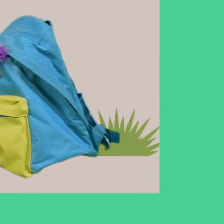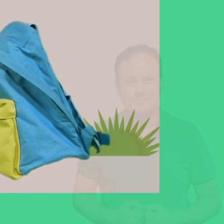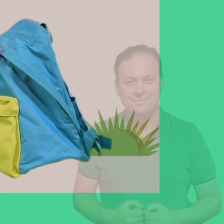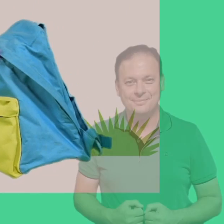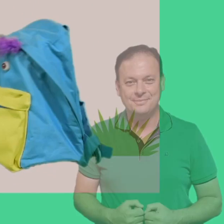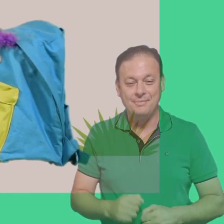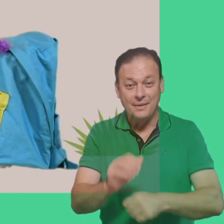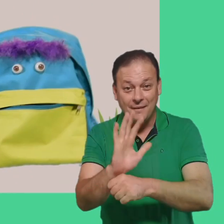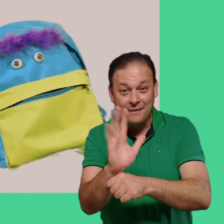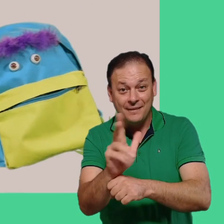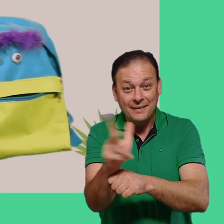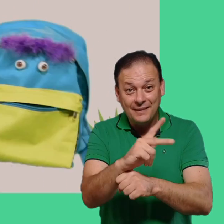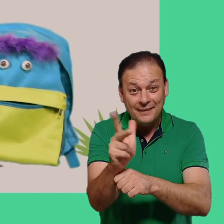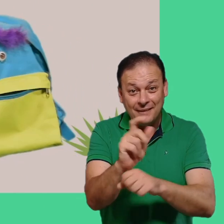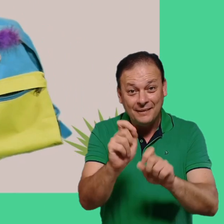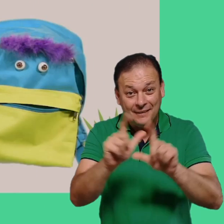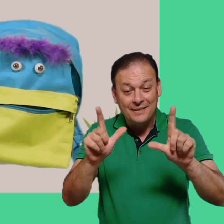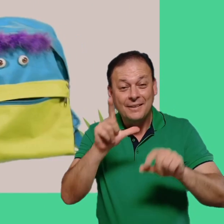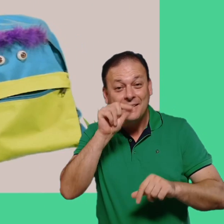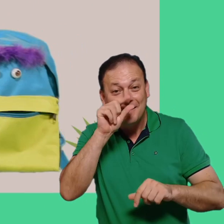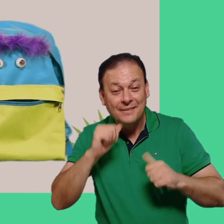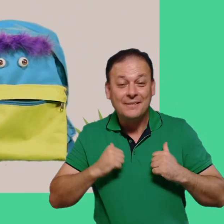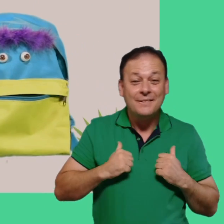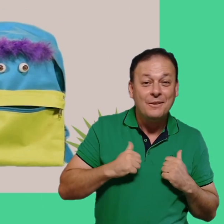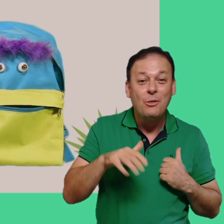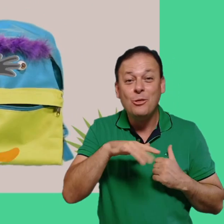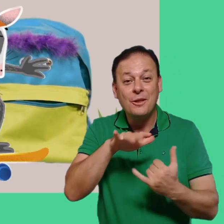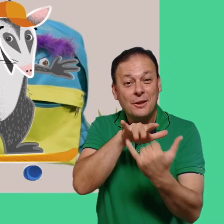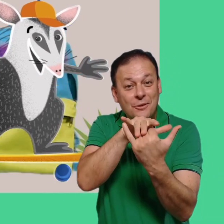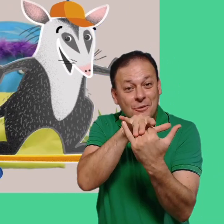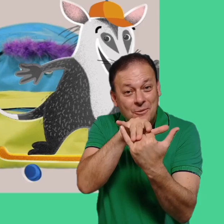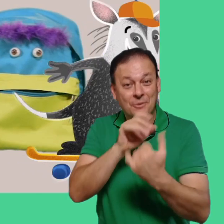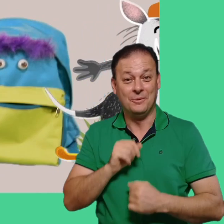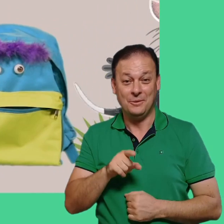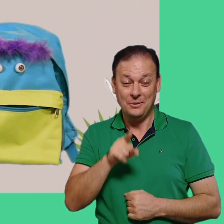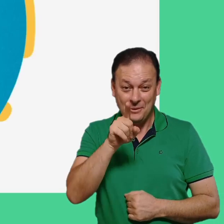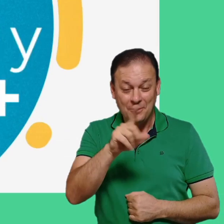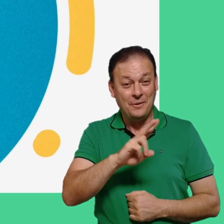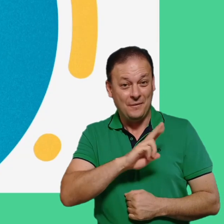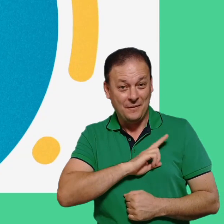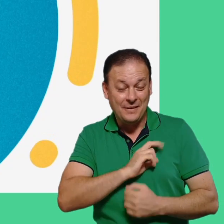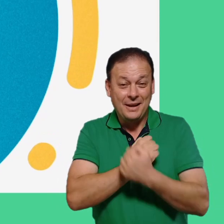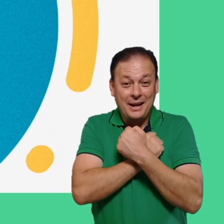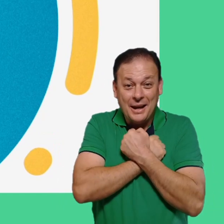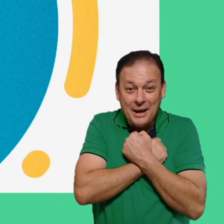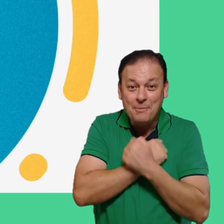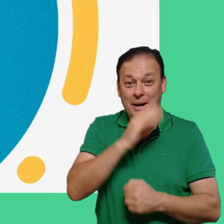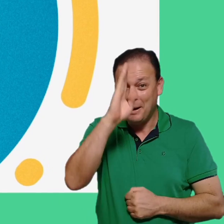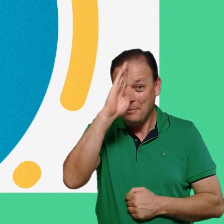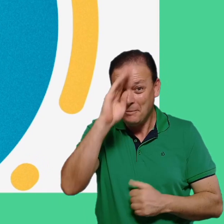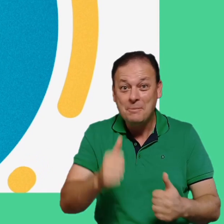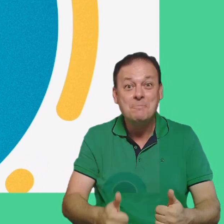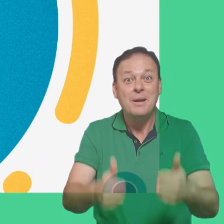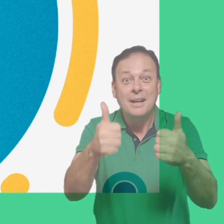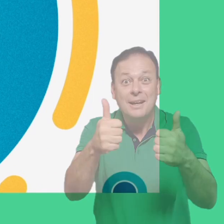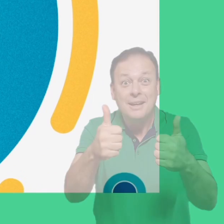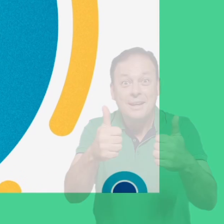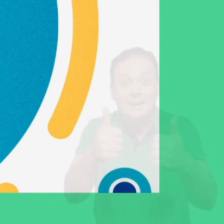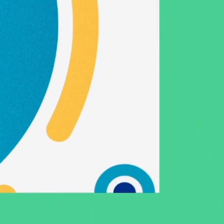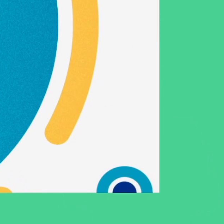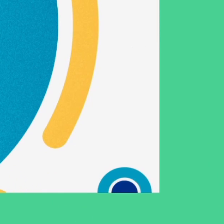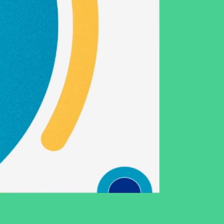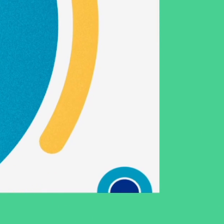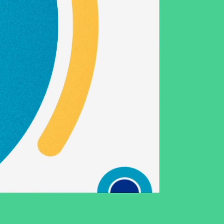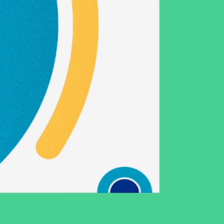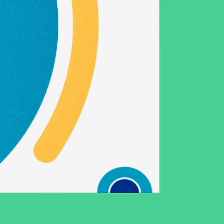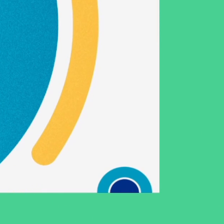y compartí con nosotros en Instagram o Facebook. Mirá más aventuras de Mochi en nuestro canal de YouTube para vivir, amar y aprender más.